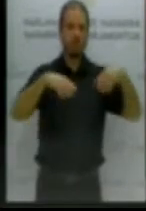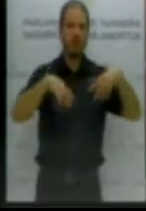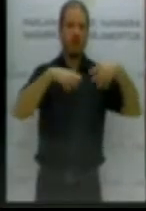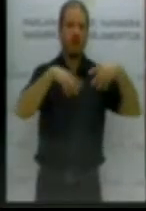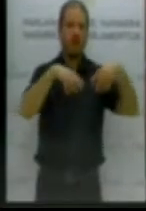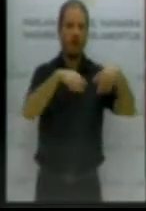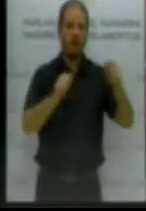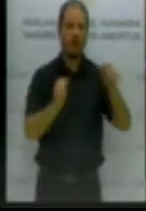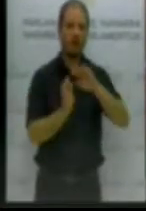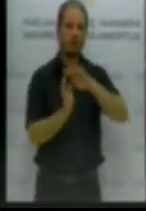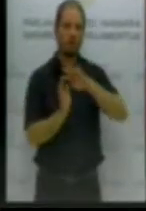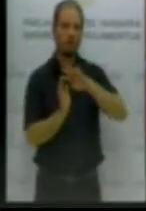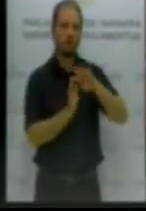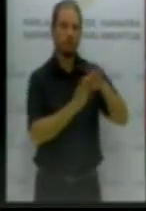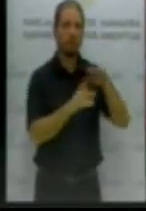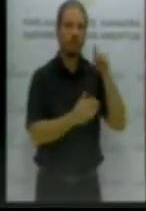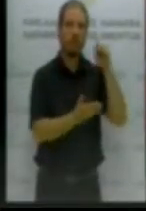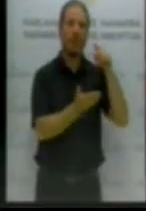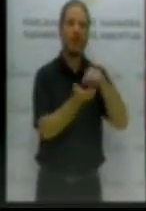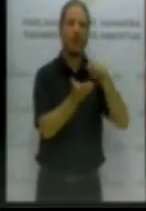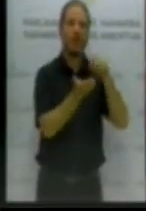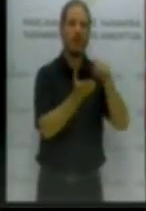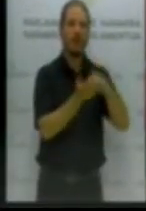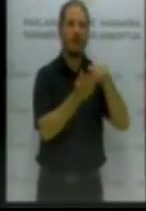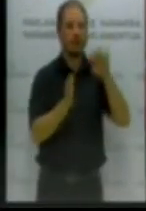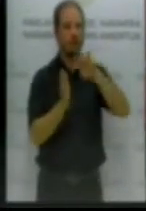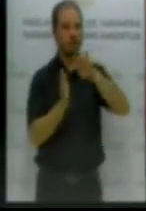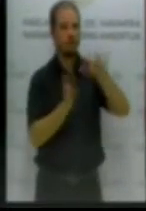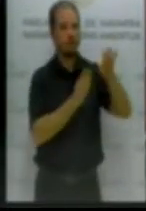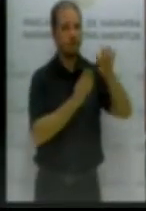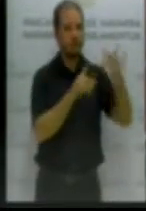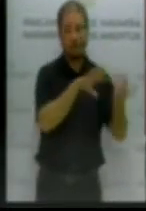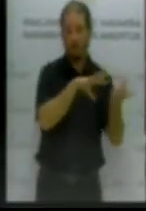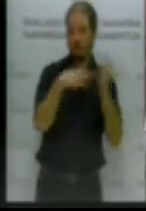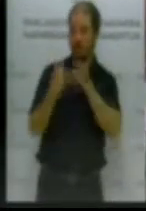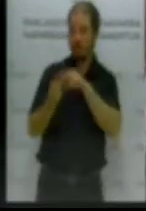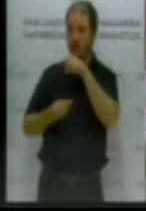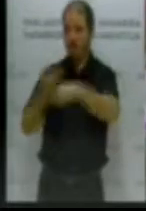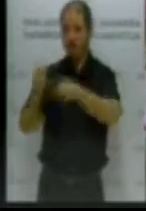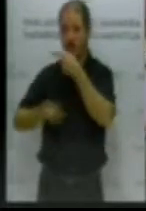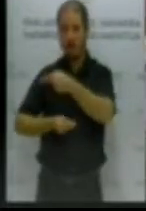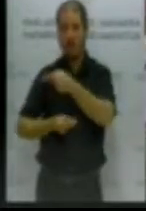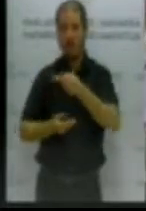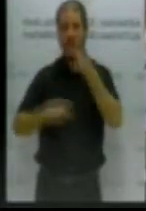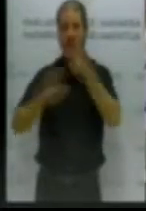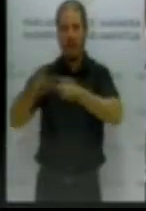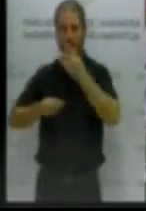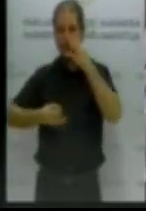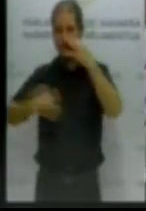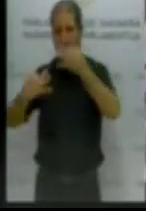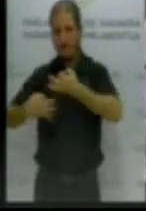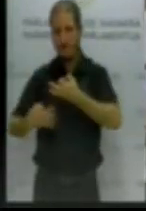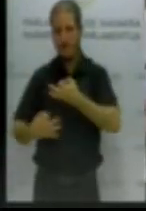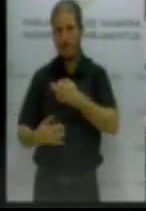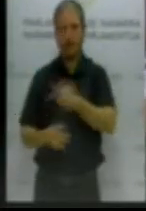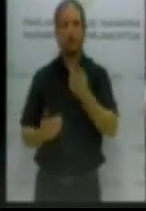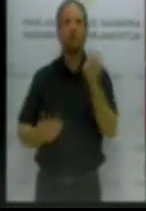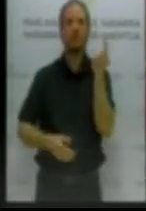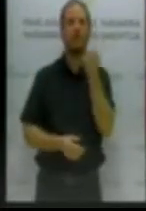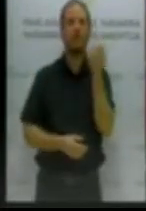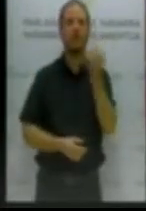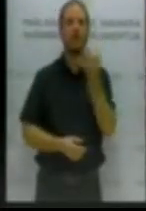enunciados, pasemos a los hechos y a las realidades. Solo hace falta una cosa. Voluntad política.